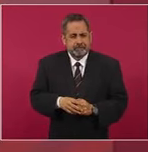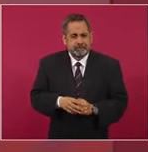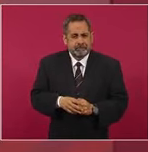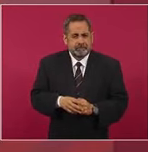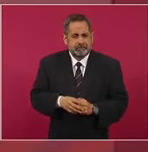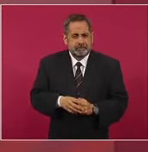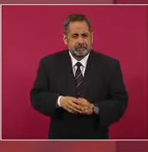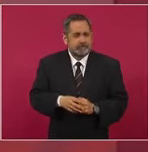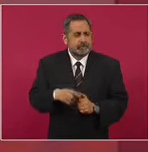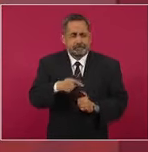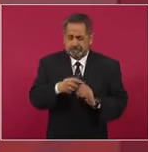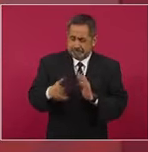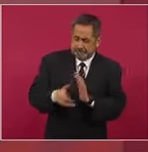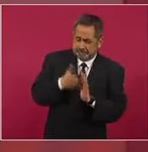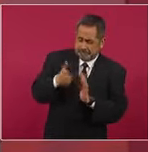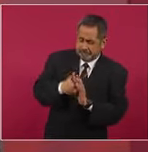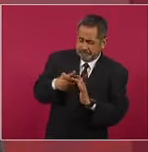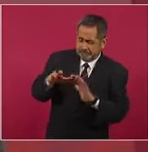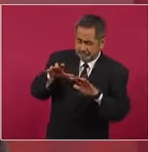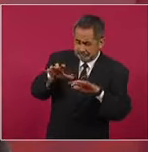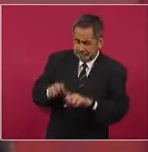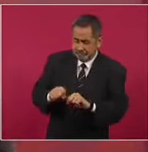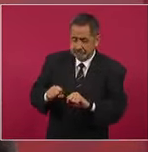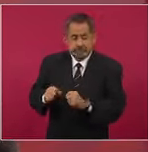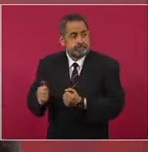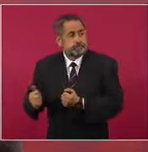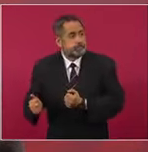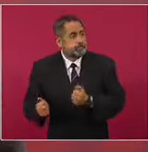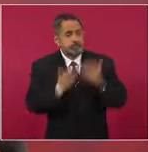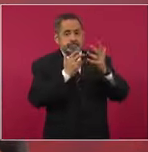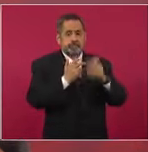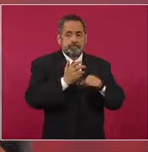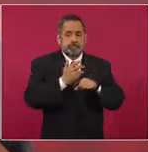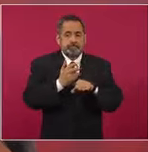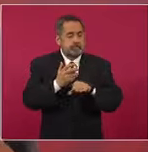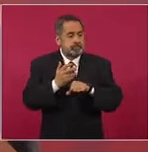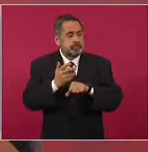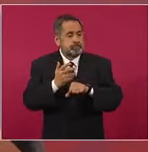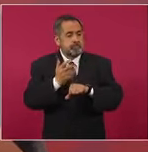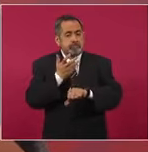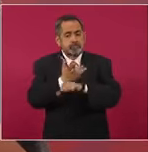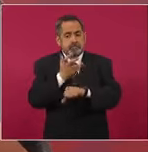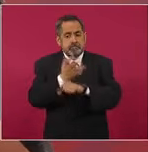y llevarse el material a Estados Unidos por barco.